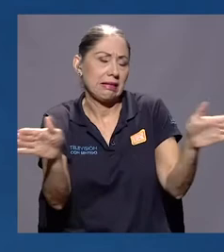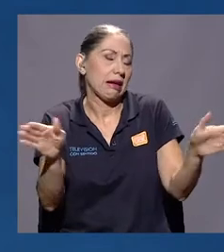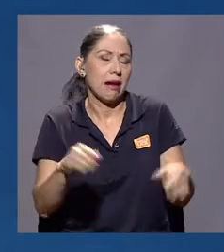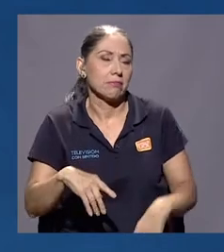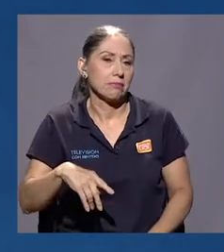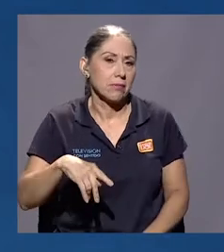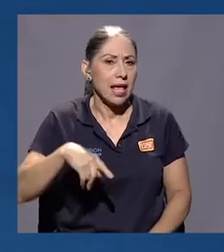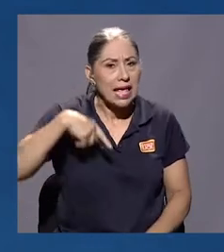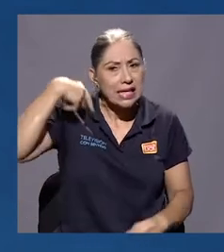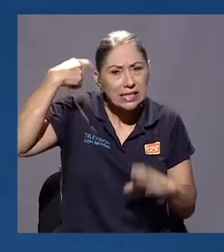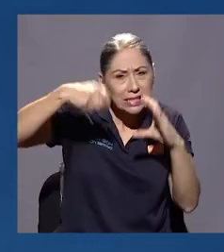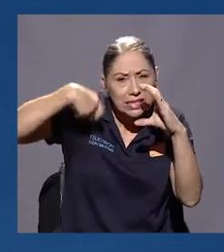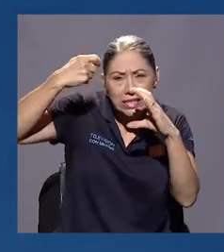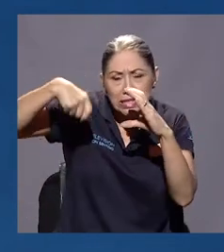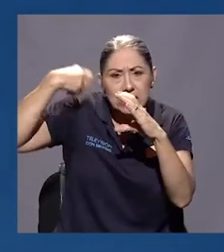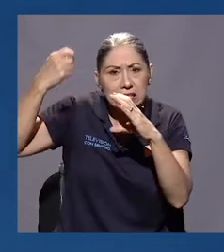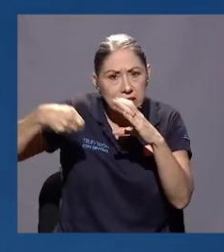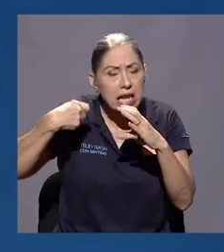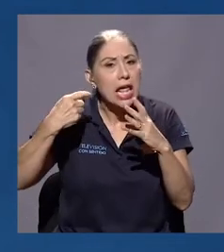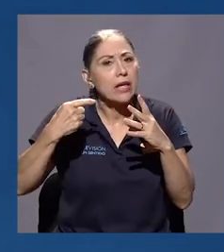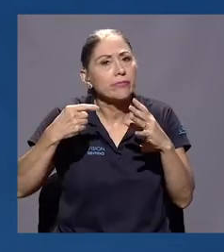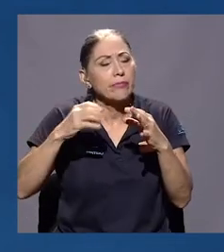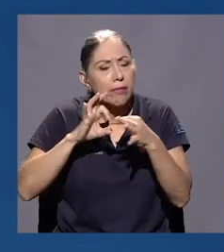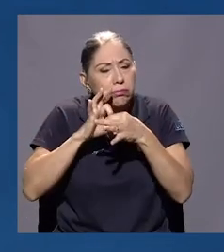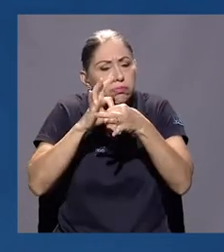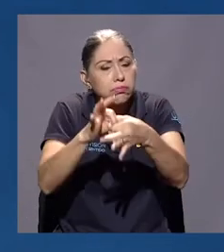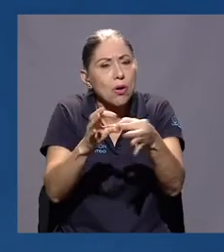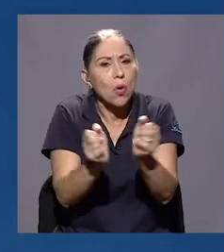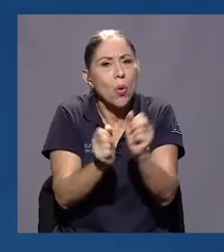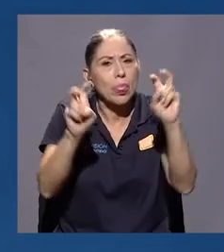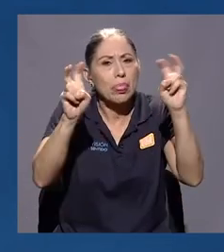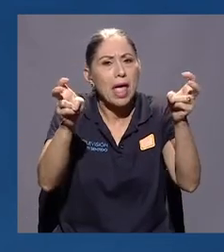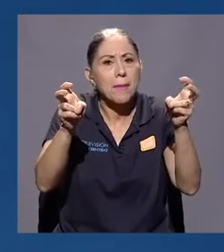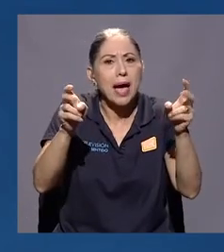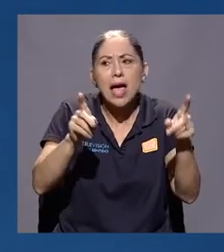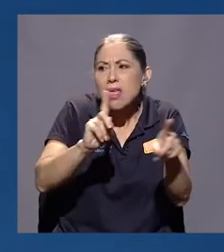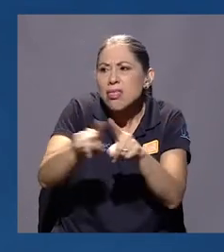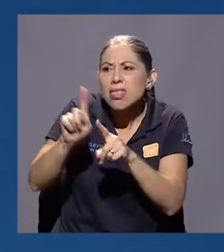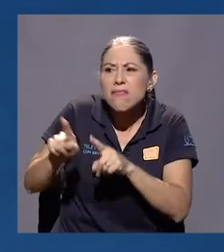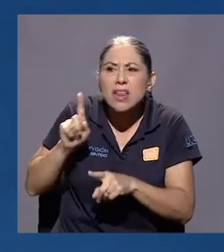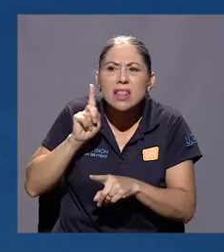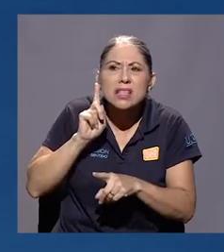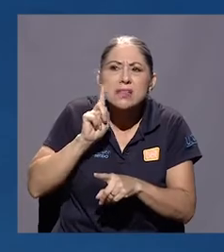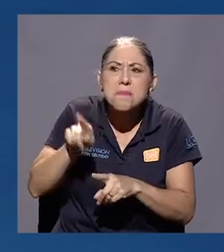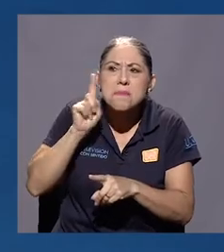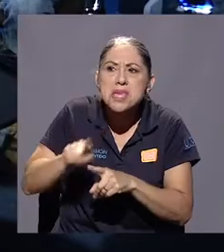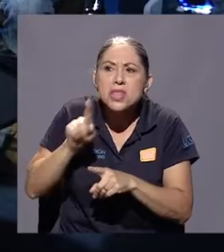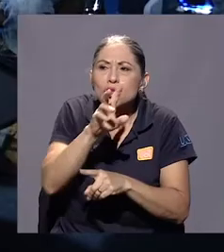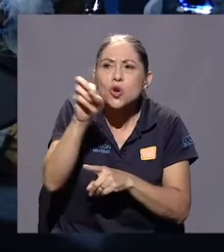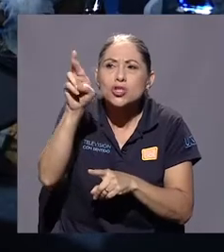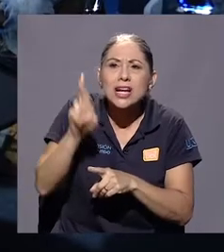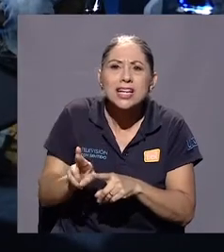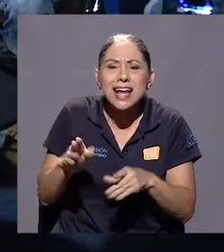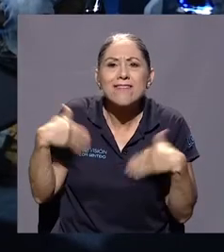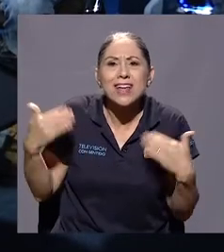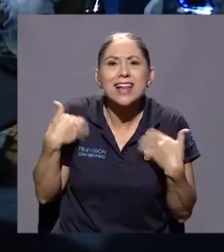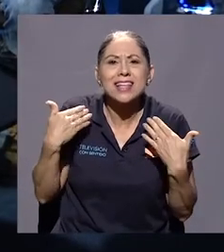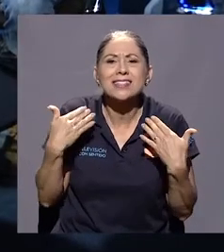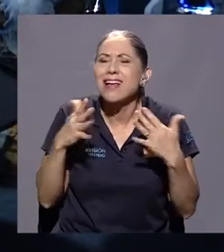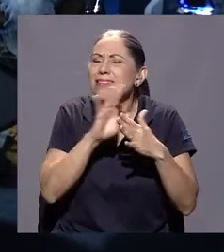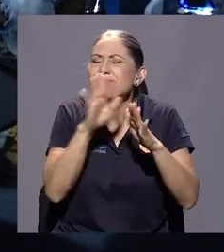cine, en este caso, le entre al tema de la desmitificación de la Costa Rica feliz, ¿verdad? del pura vida.